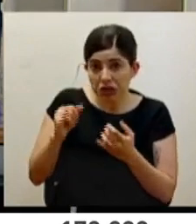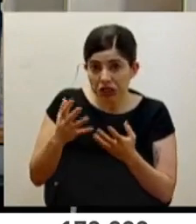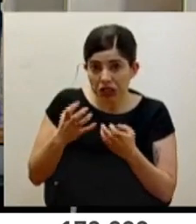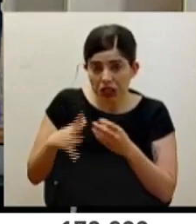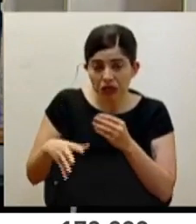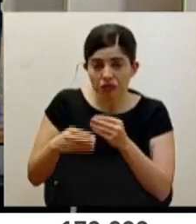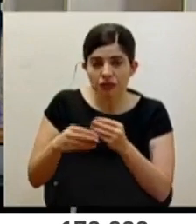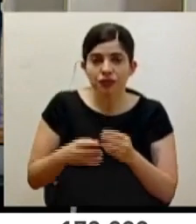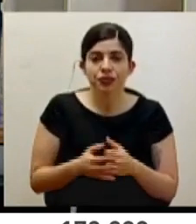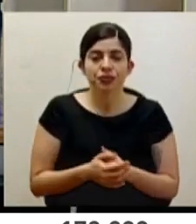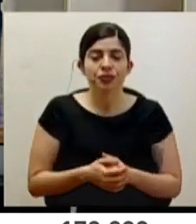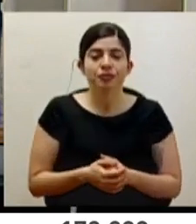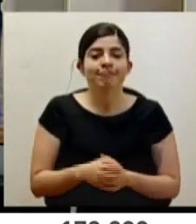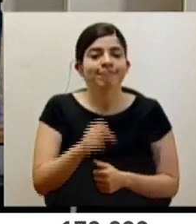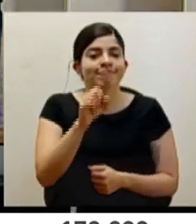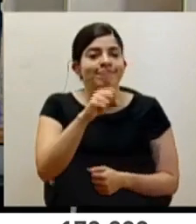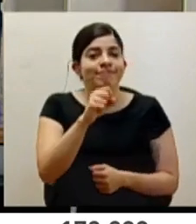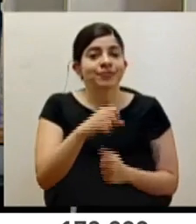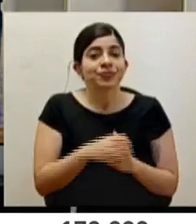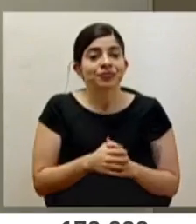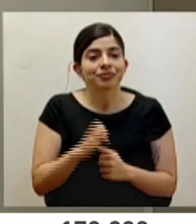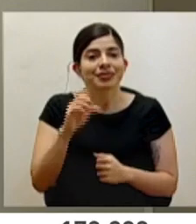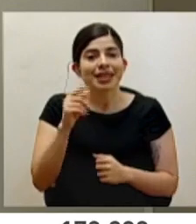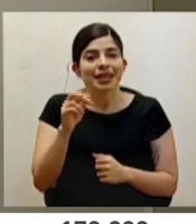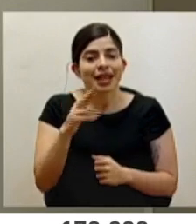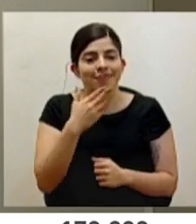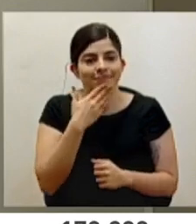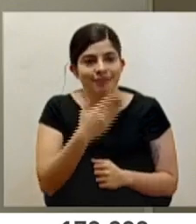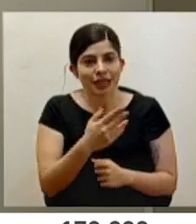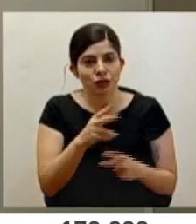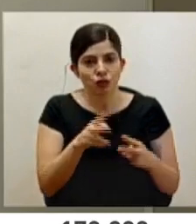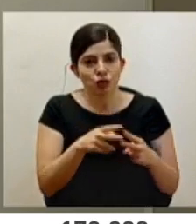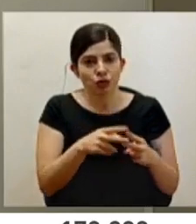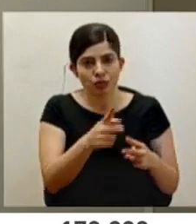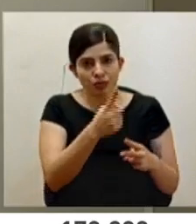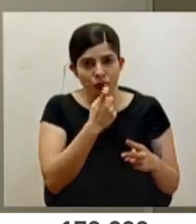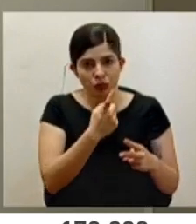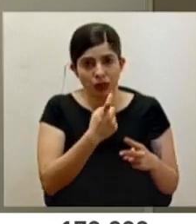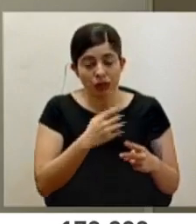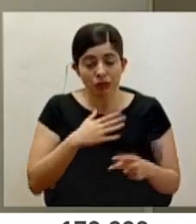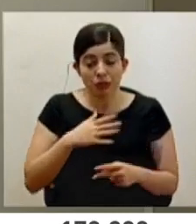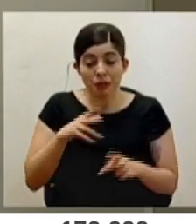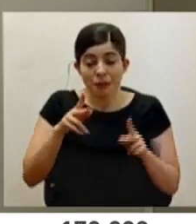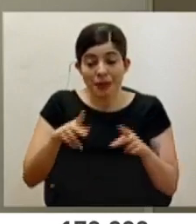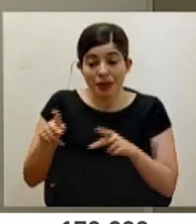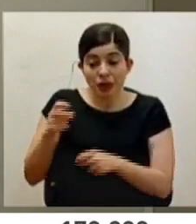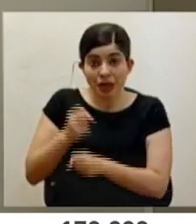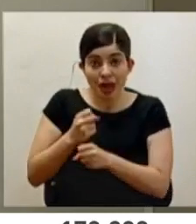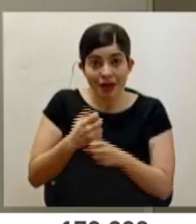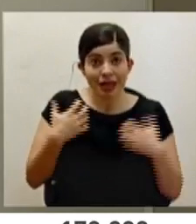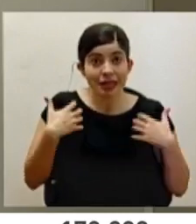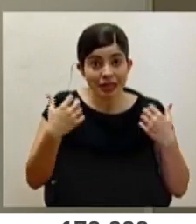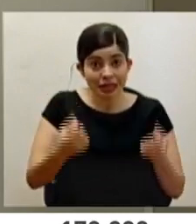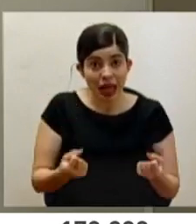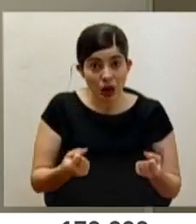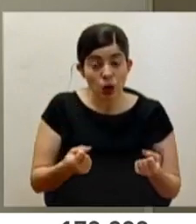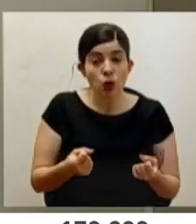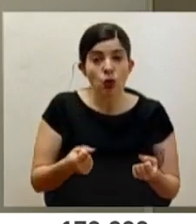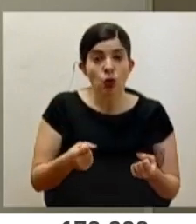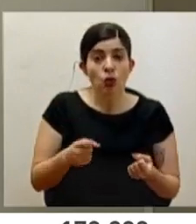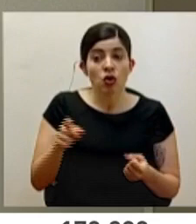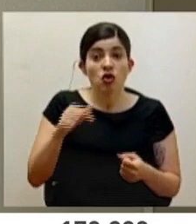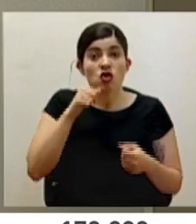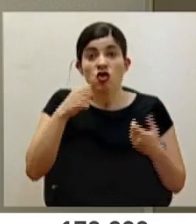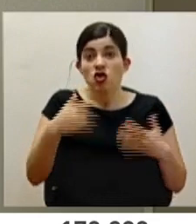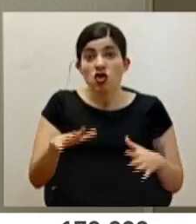la respuesta? Sí, con esto, don Edgar, por sus dos preguntas. Personal del sector salud, la realidad es se ha negado